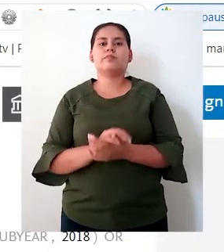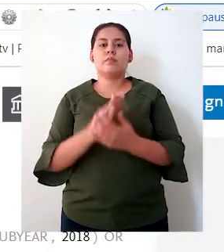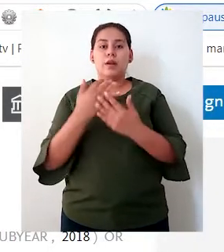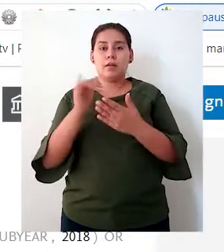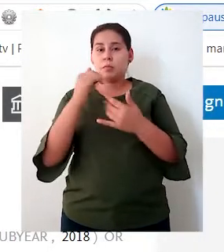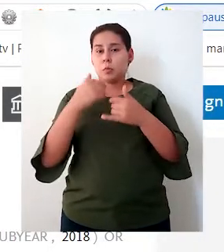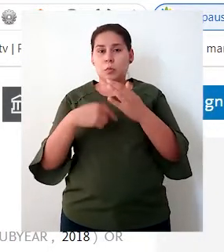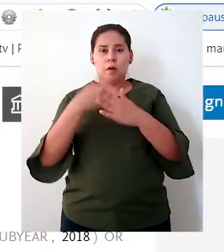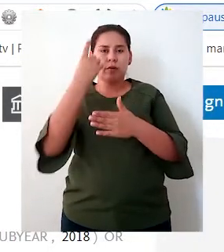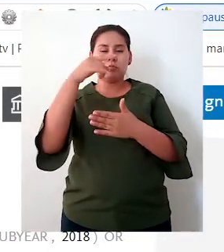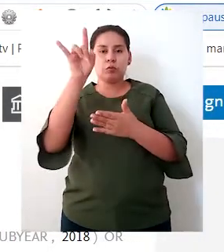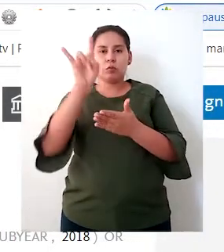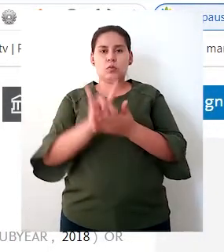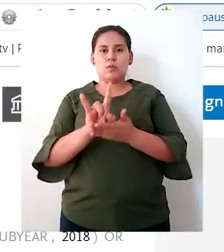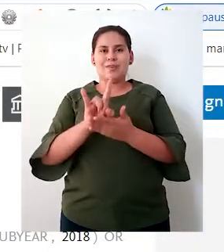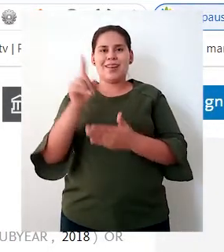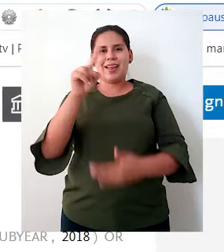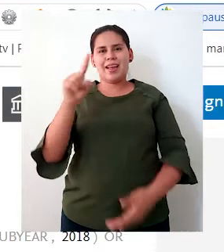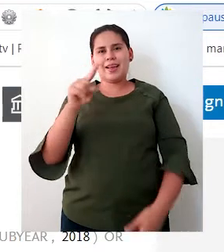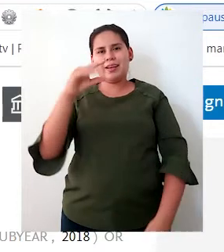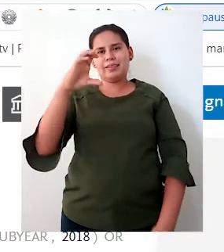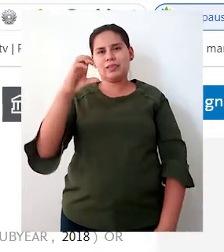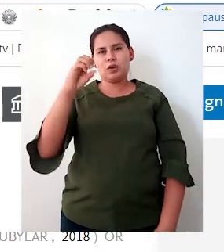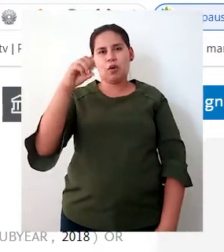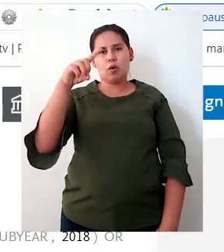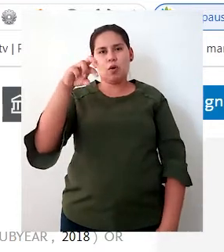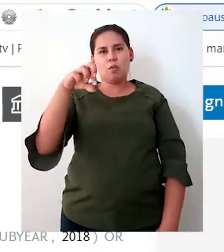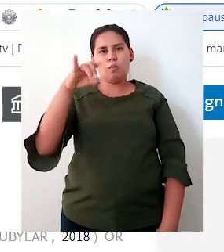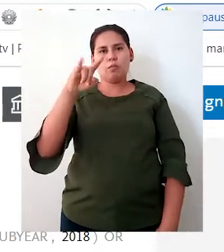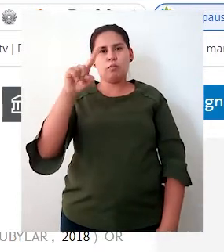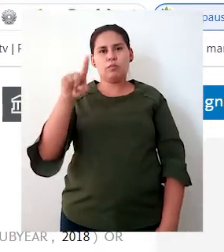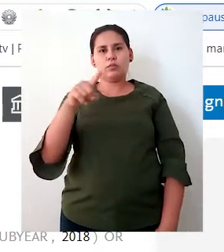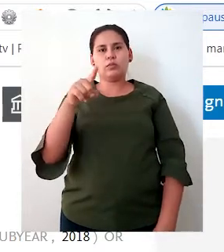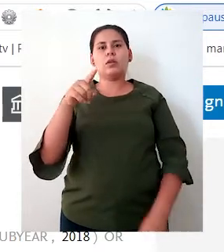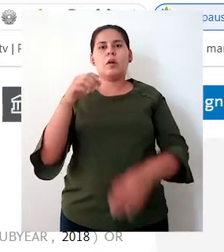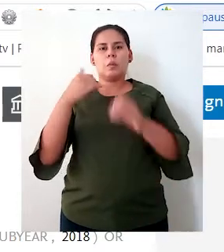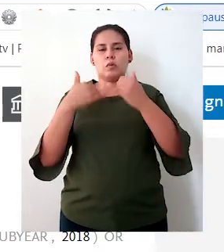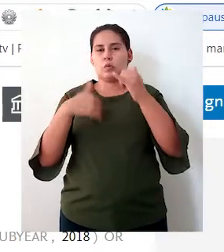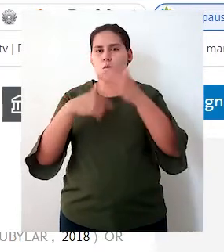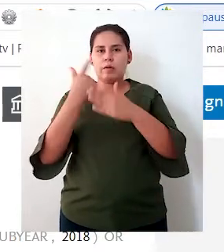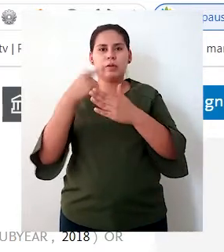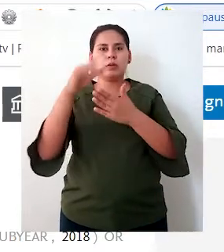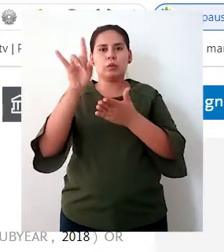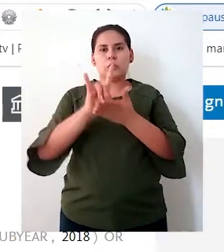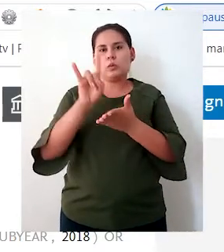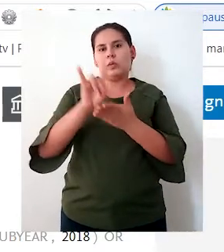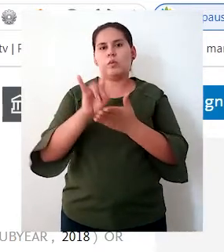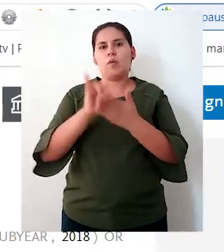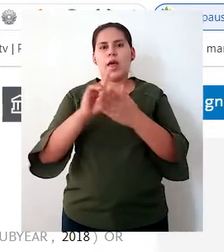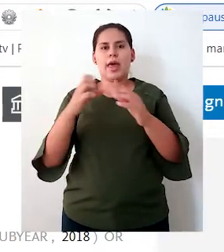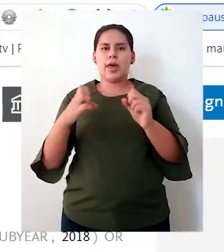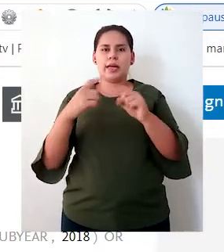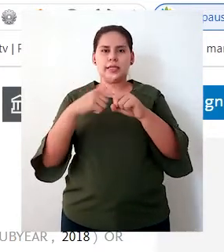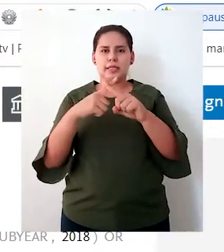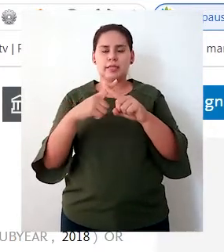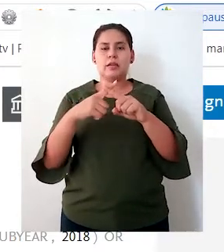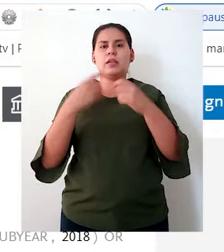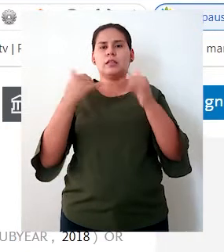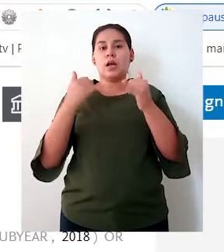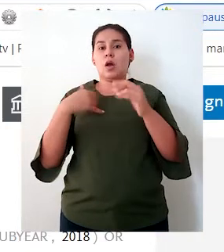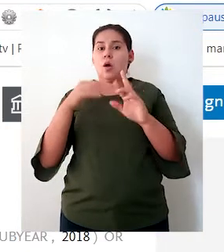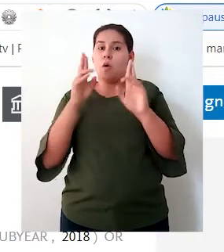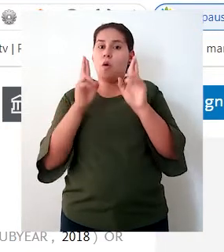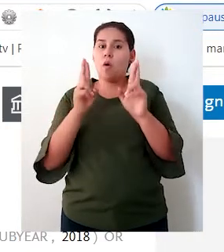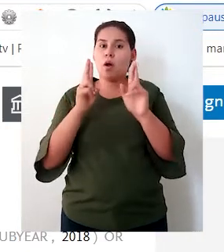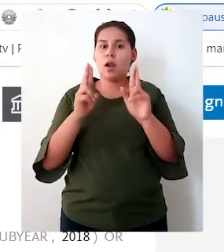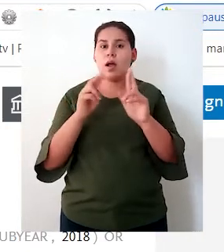Automáticamente, Scopus nos exporta la información en un documento de Excel. Esperamos